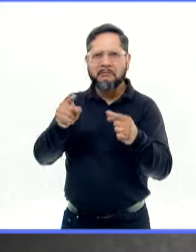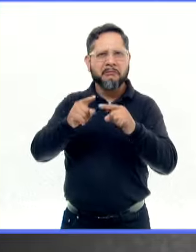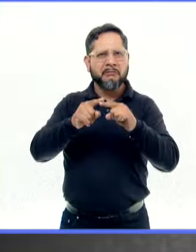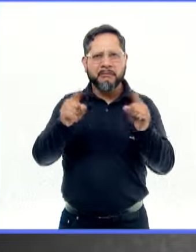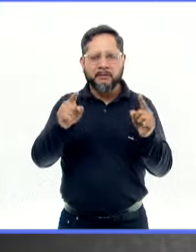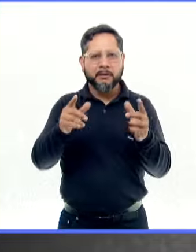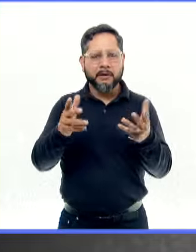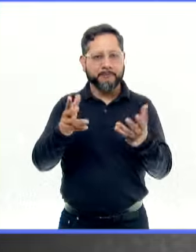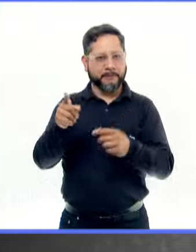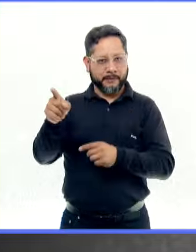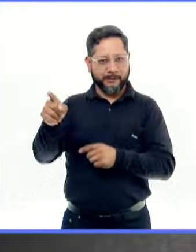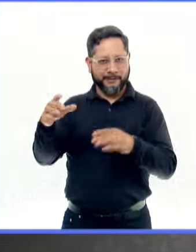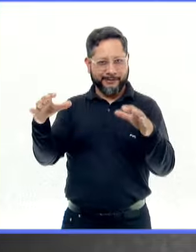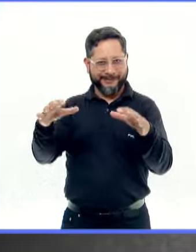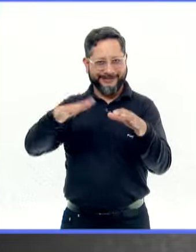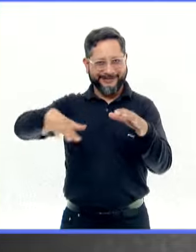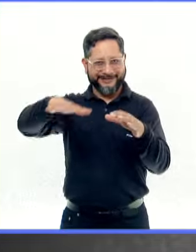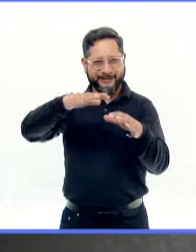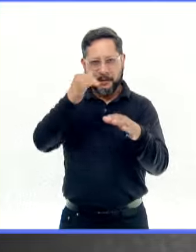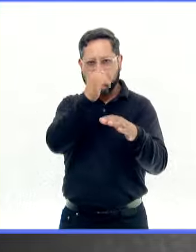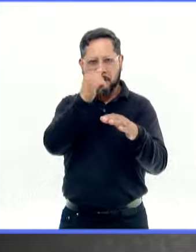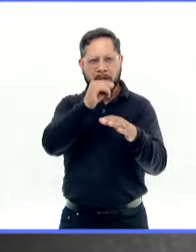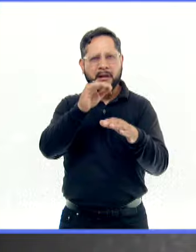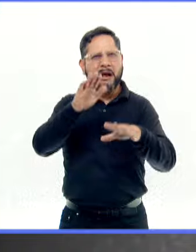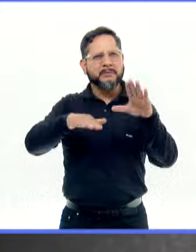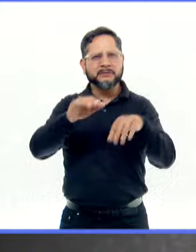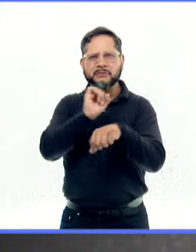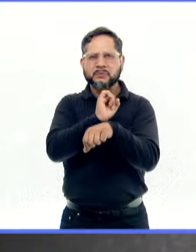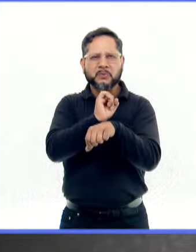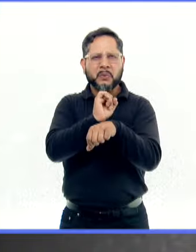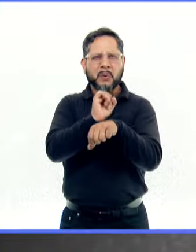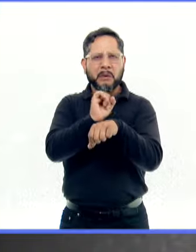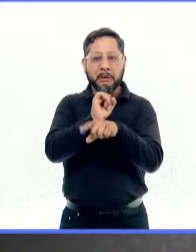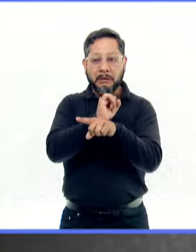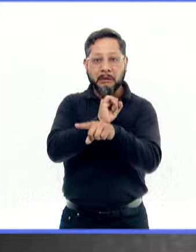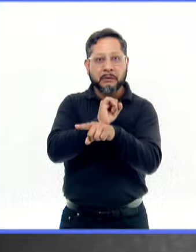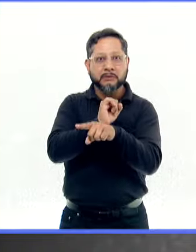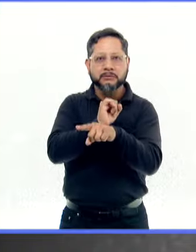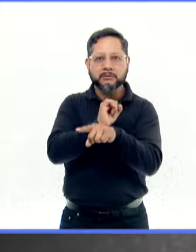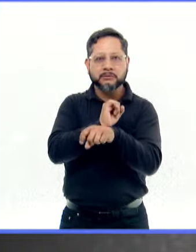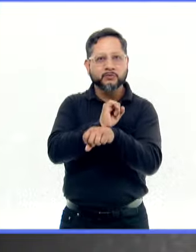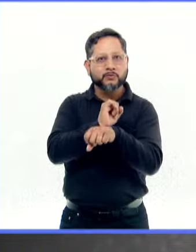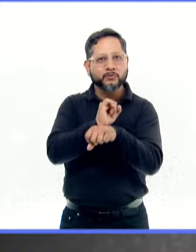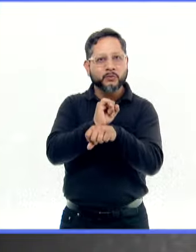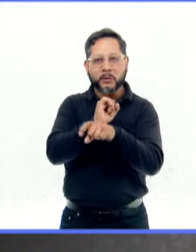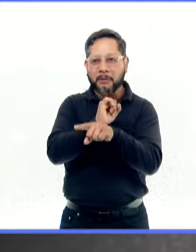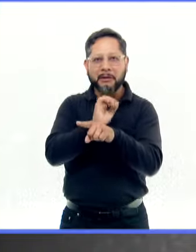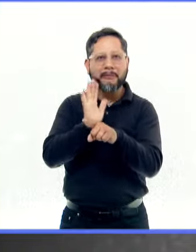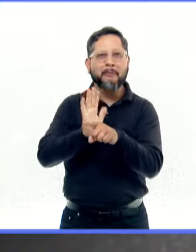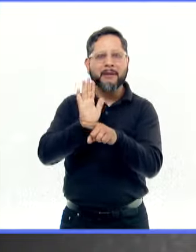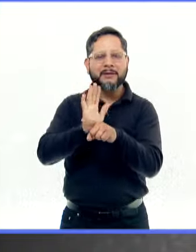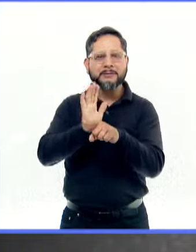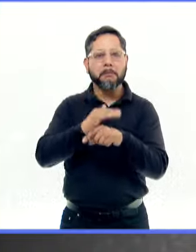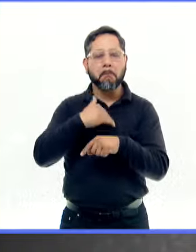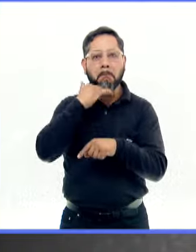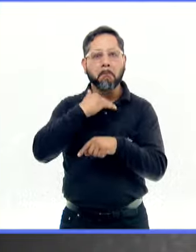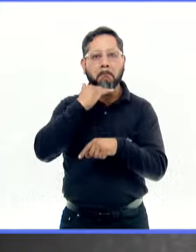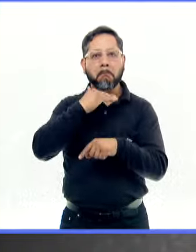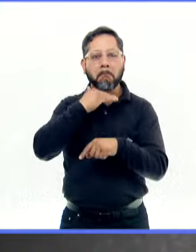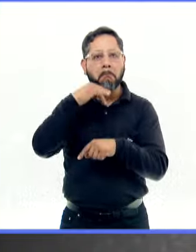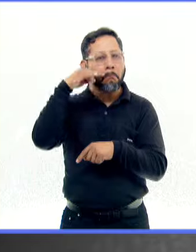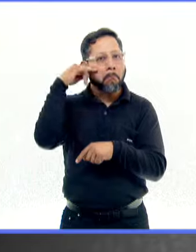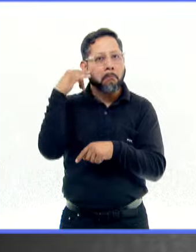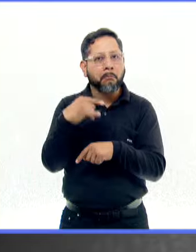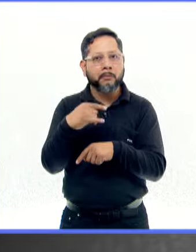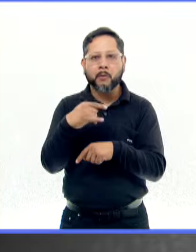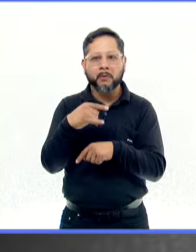estas personas con el autismo más sutil son las que menos atención reciben, porque no son los que más se ven. Entonces, híjole, creo